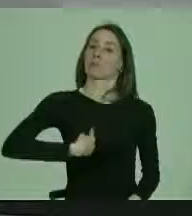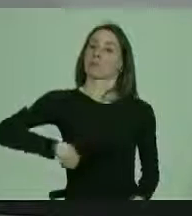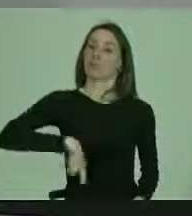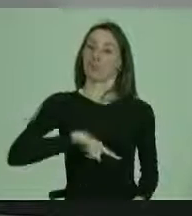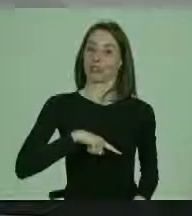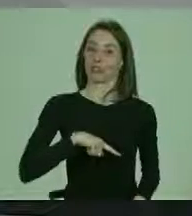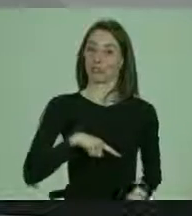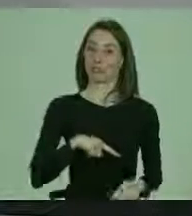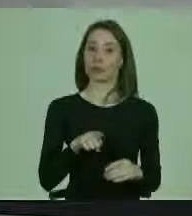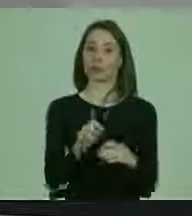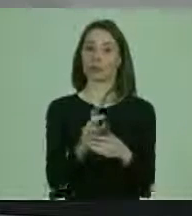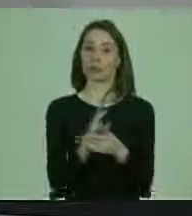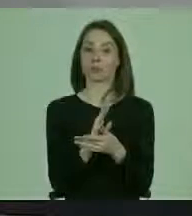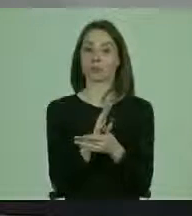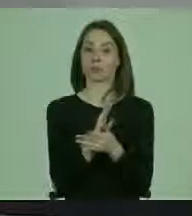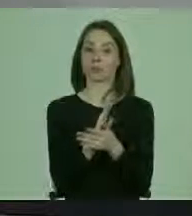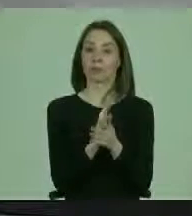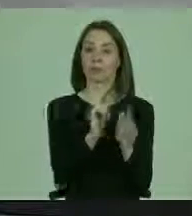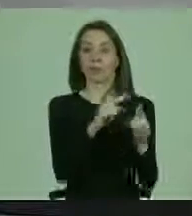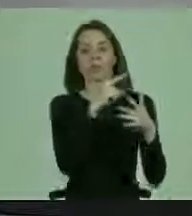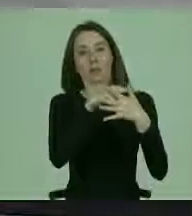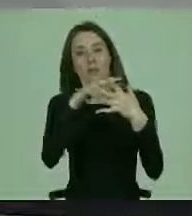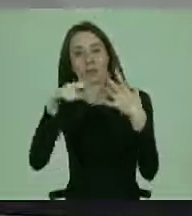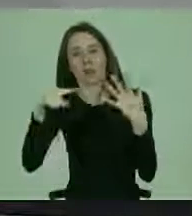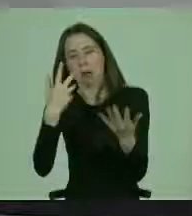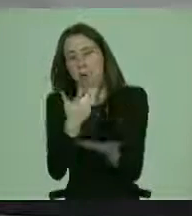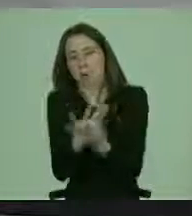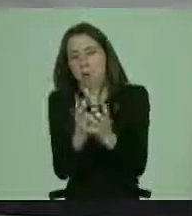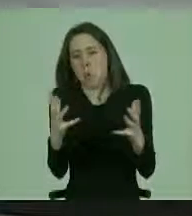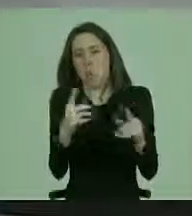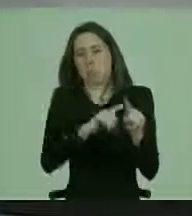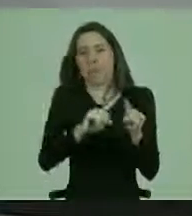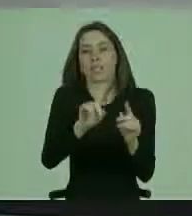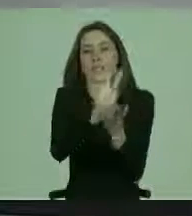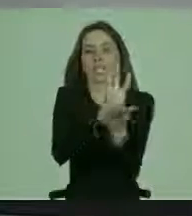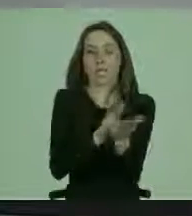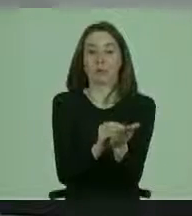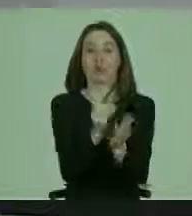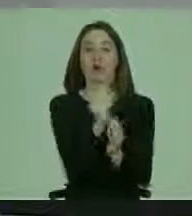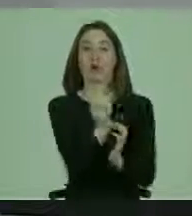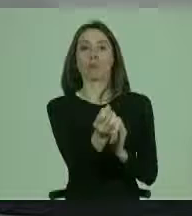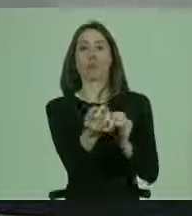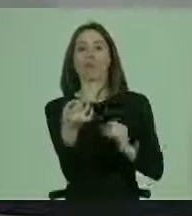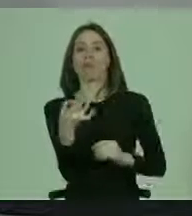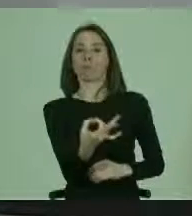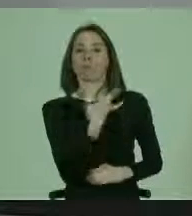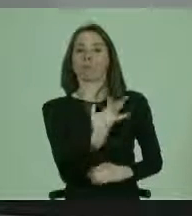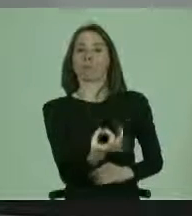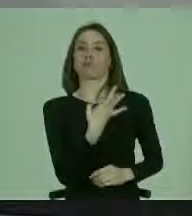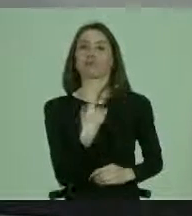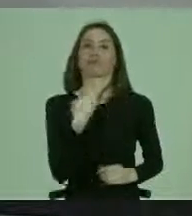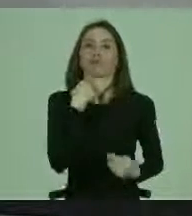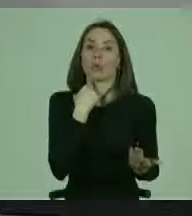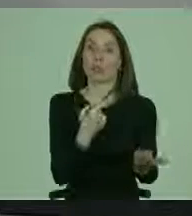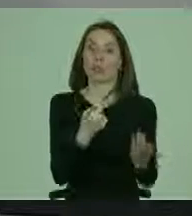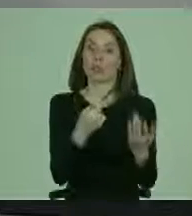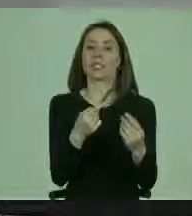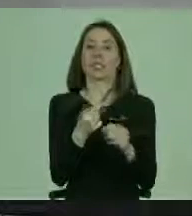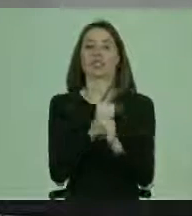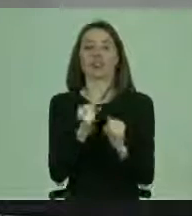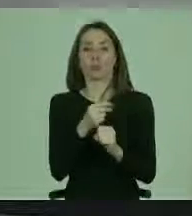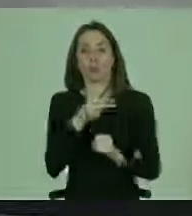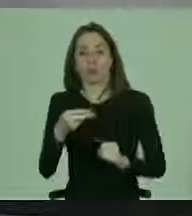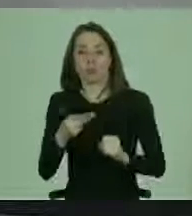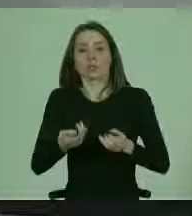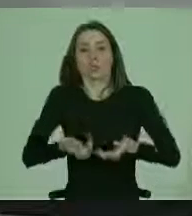con todo y estas y muchos más ejemplos de afectaciones afectaciones a la sexualidad, la